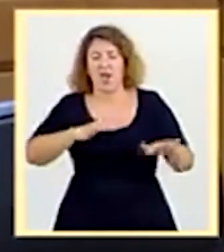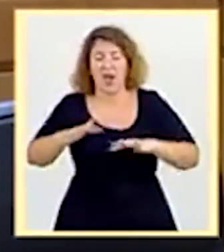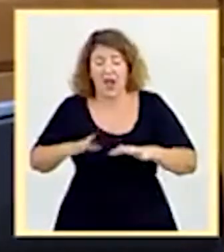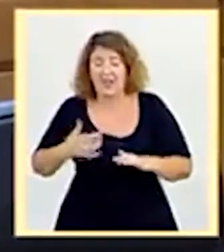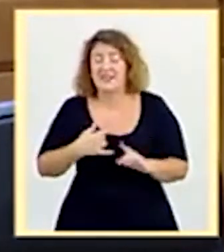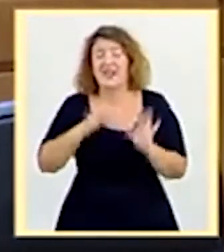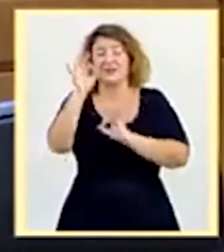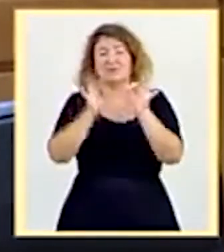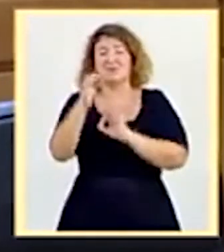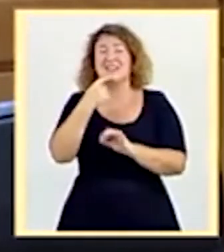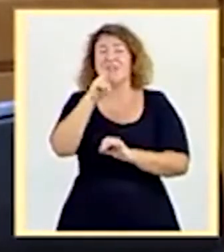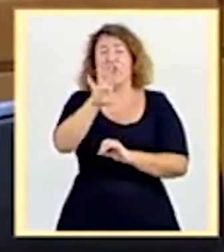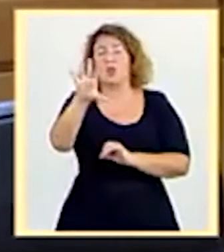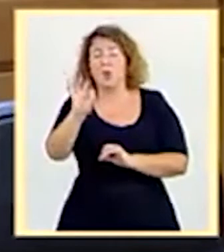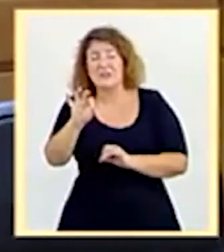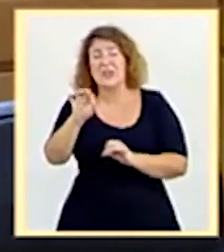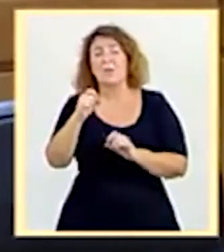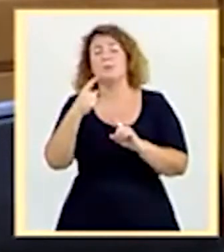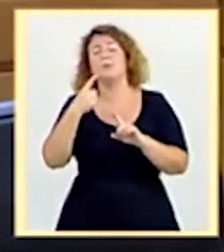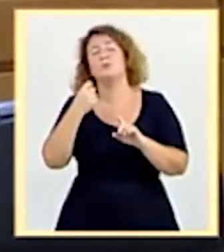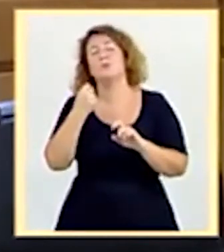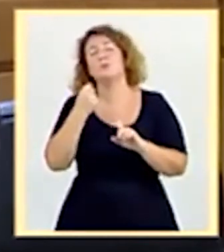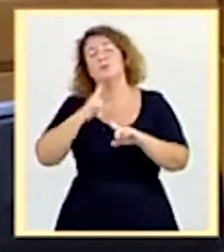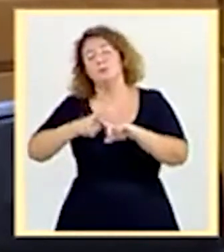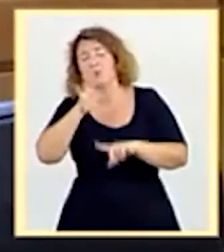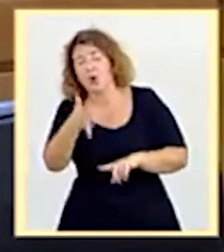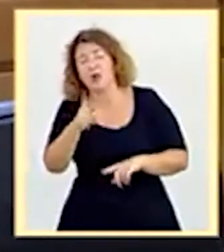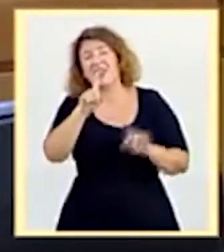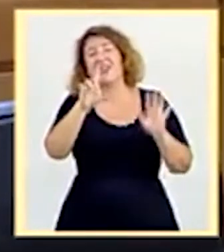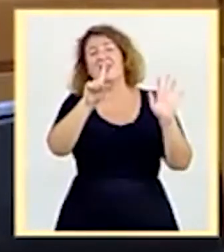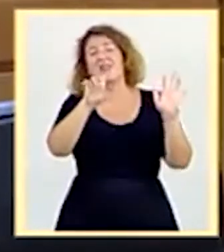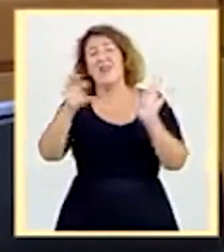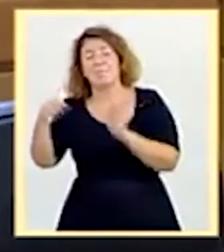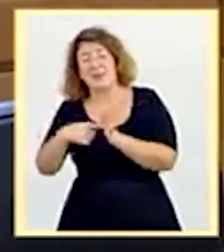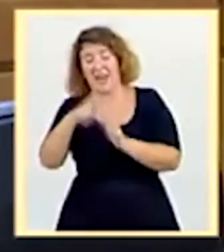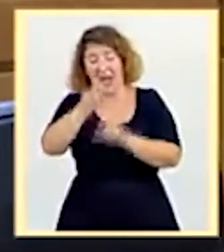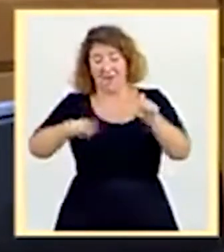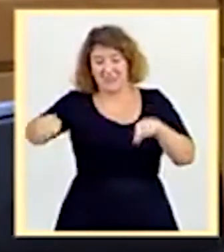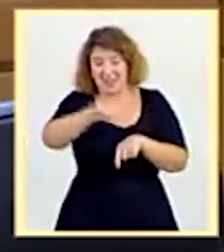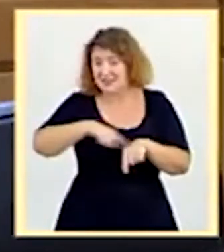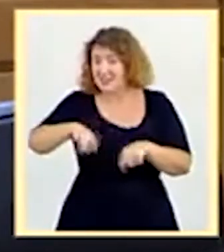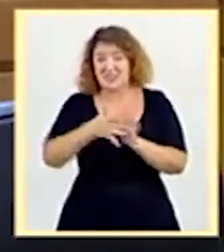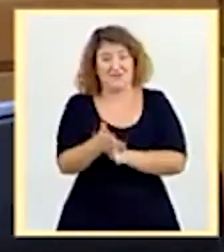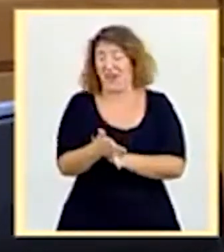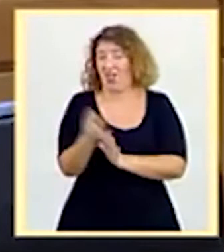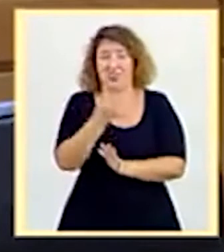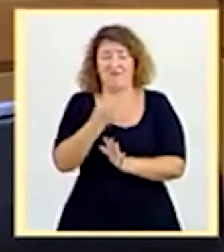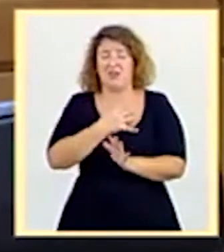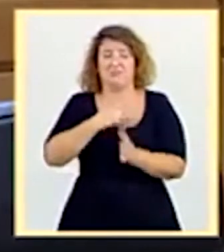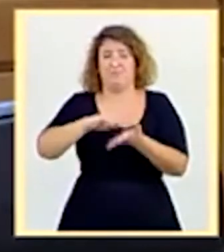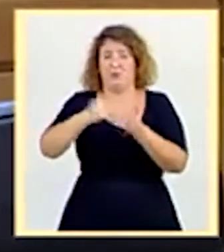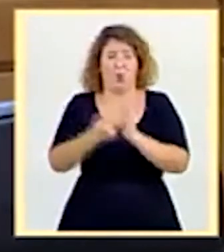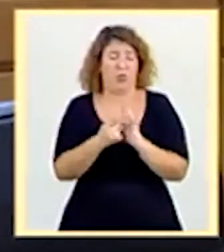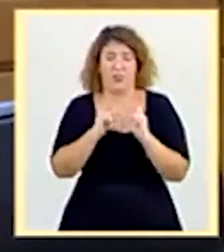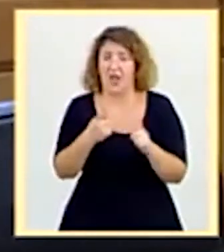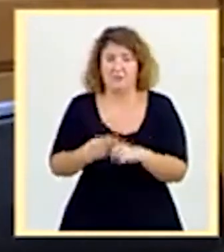acumulada está en 250 casos por 100.000 habitantes en 14 días hay que tomar medidas drásticas. Y, señoría, soy radical